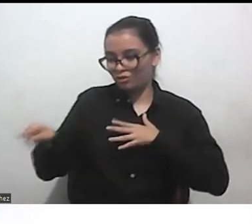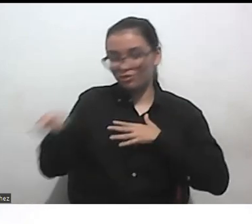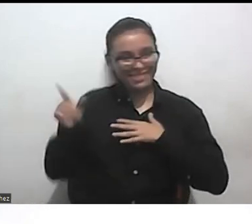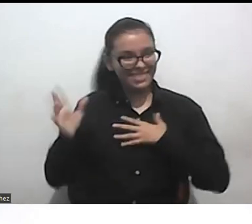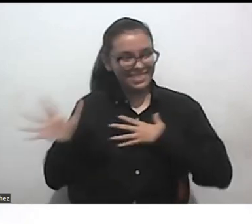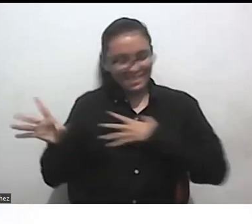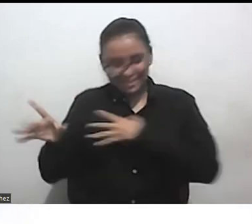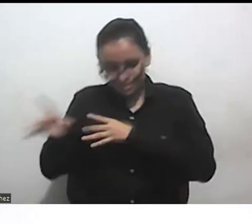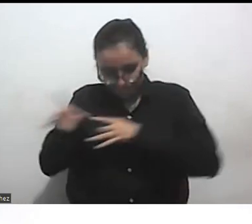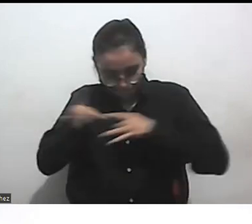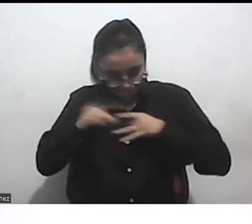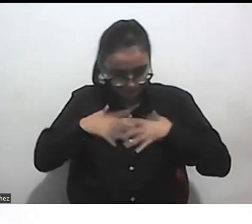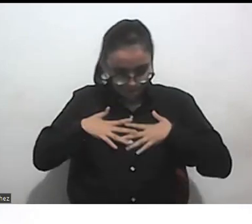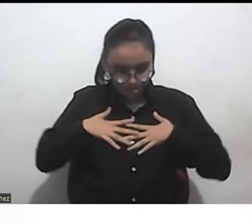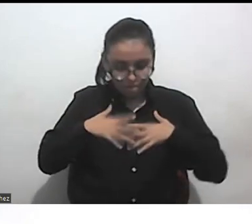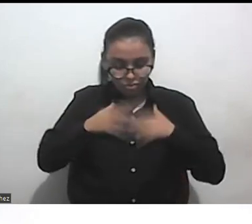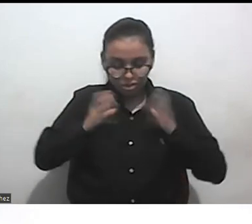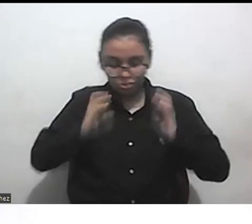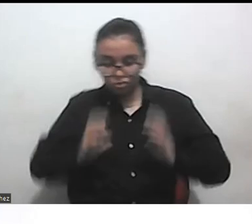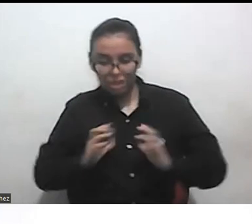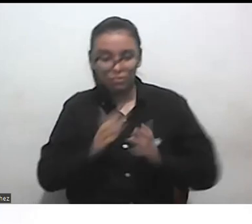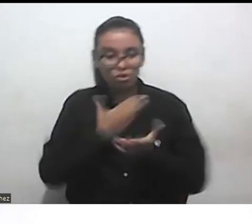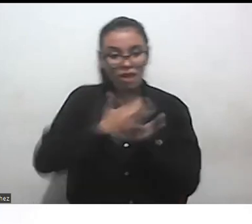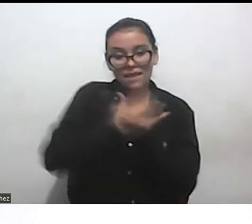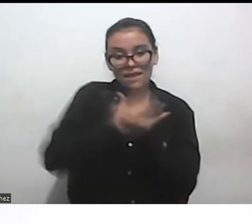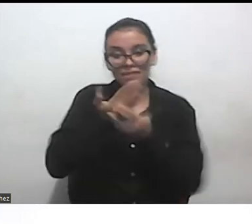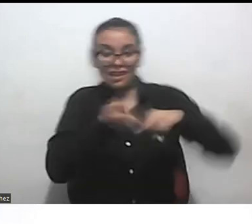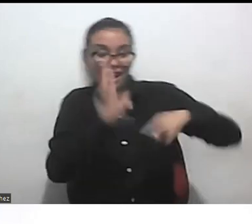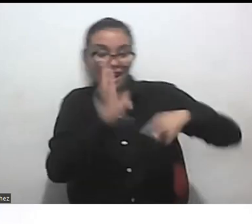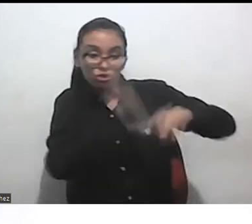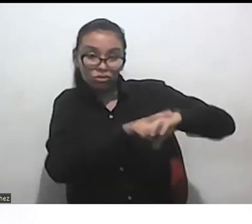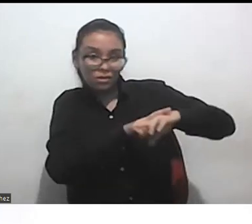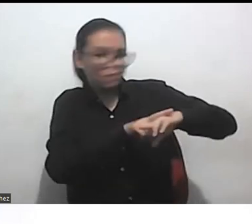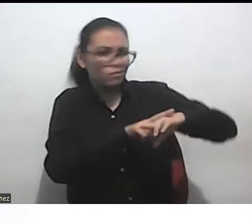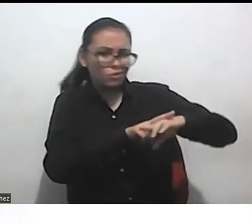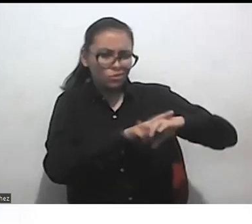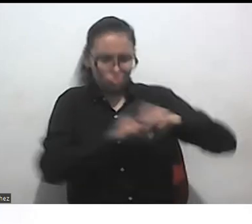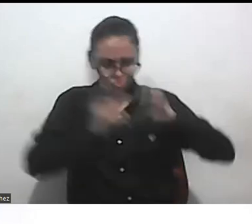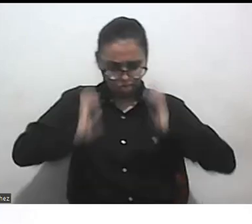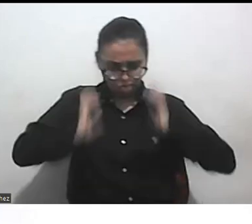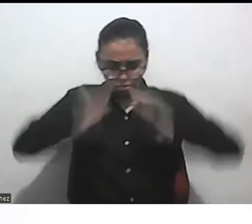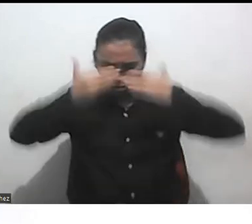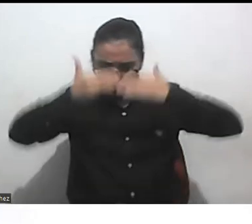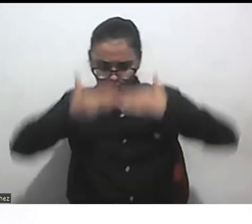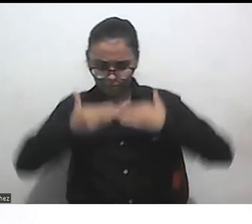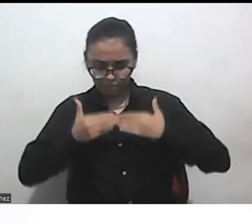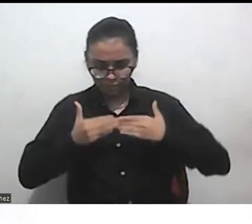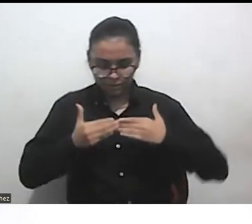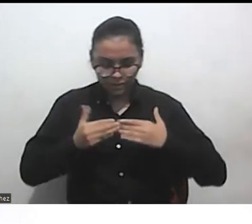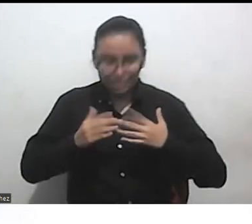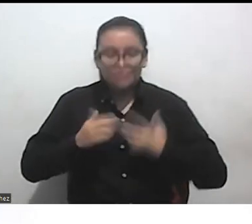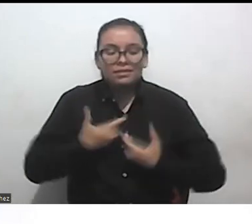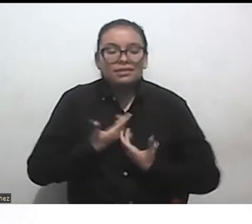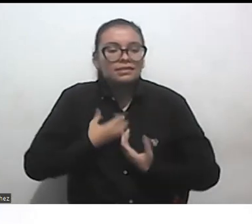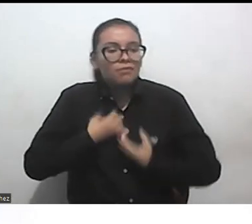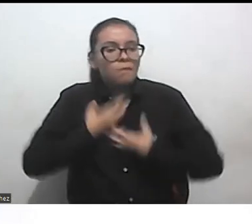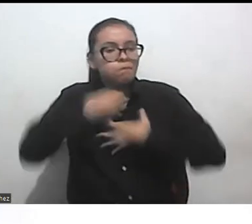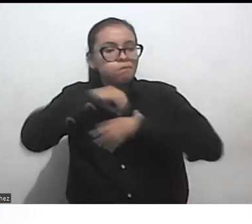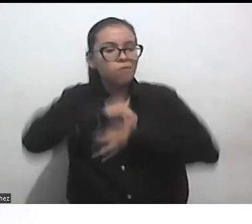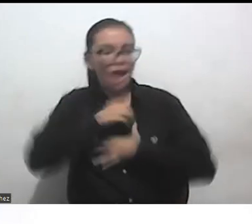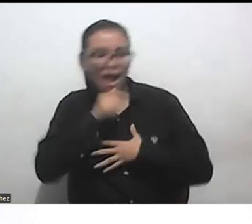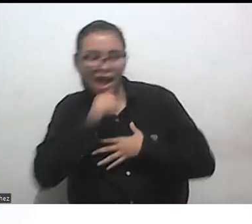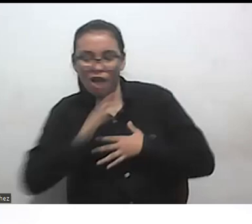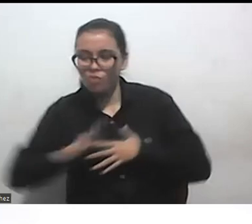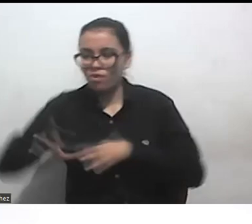cuerpo que separa sujeto naturaleza sino que nuestros cuerpos con discapacidad son cuerpos líquidos afluentes de las